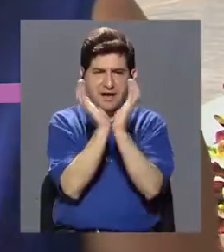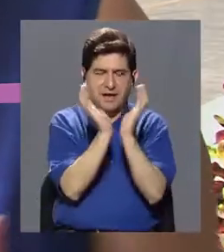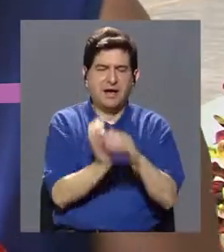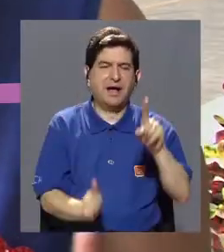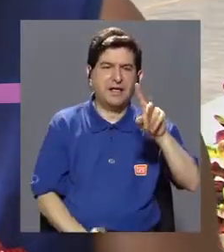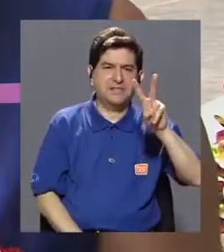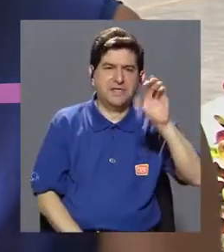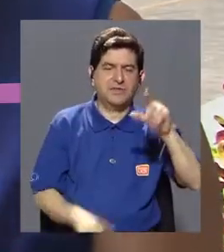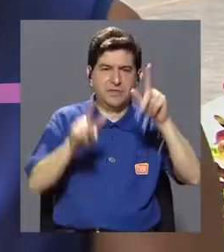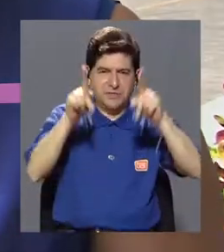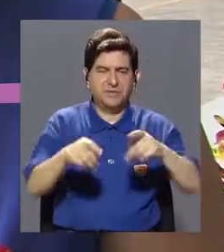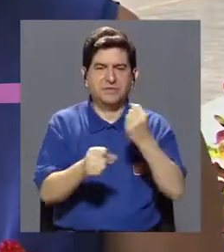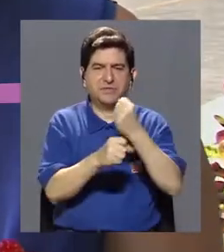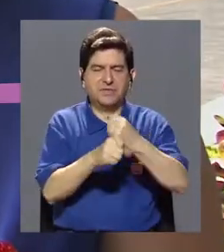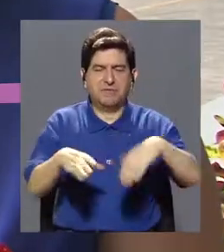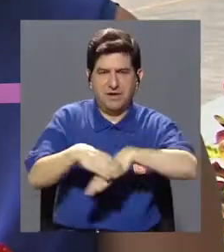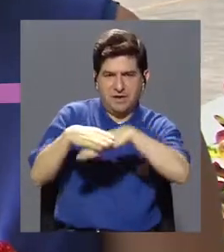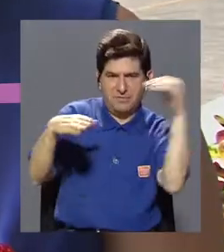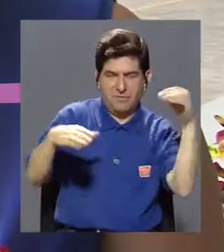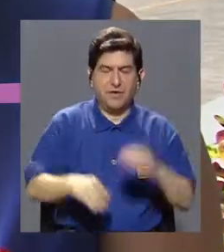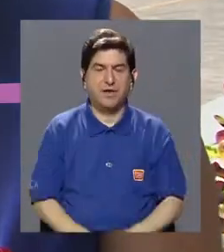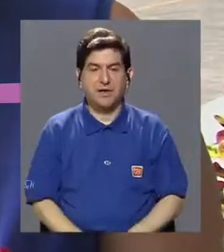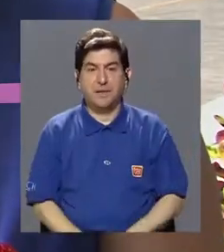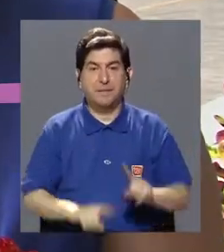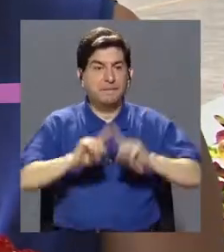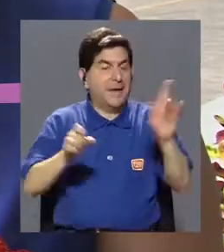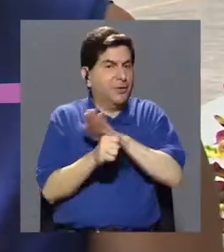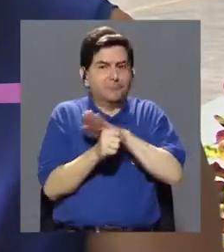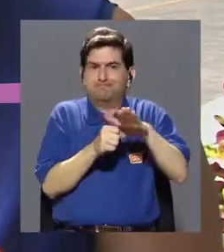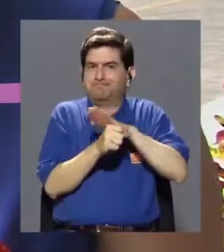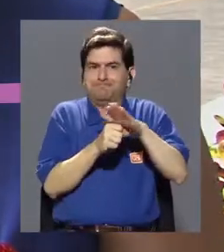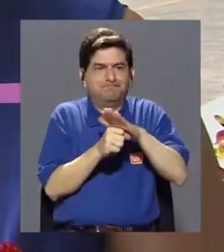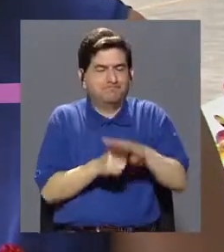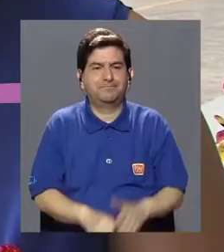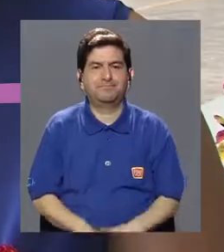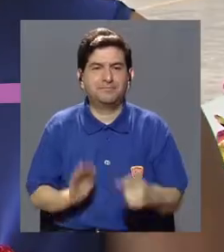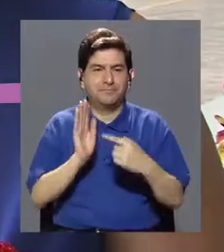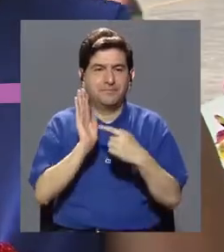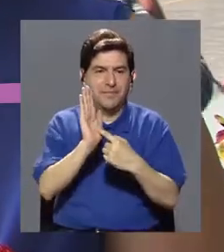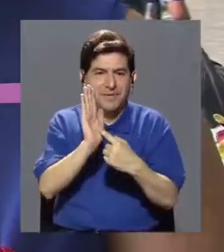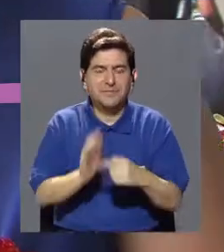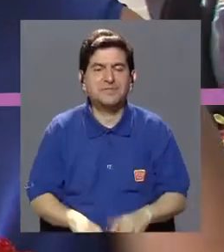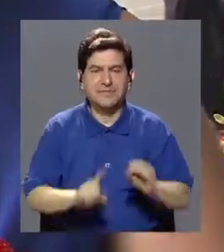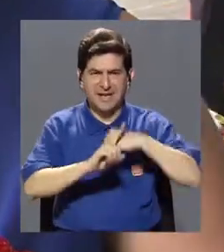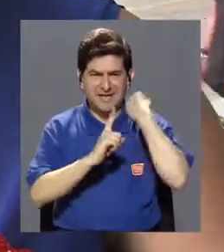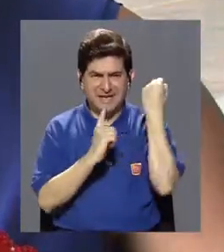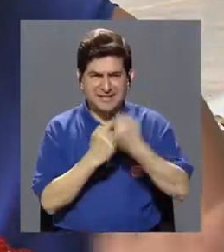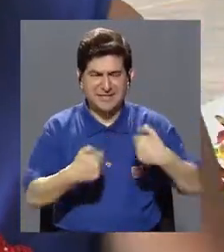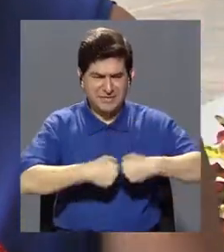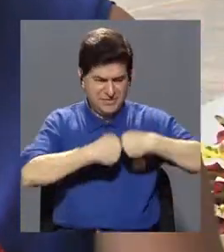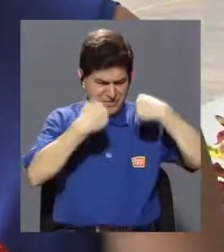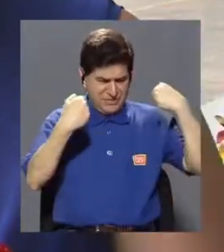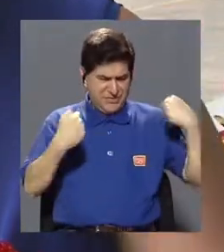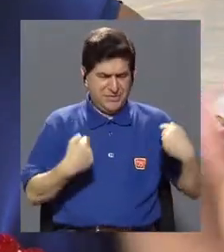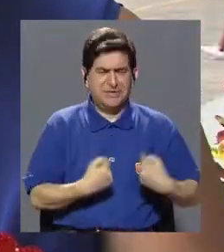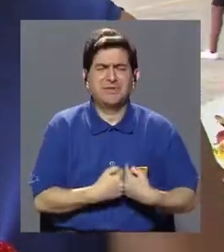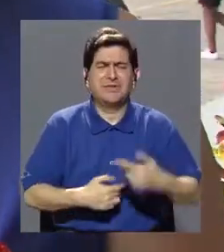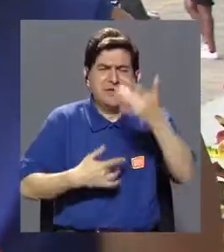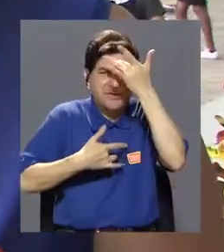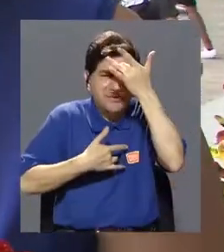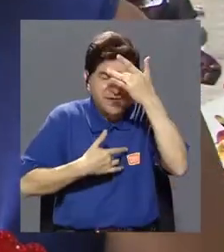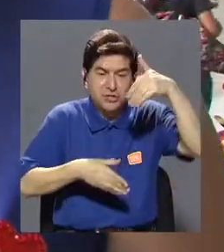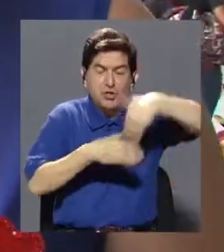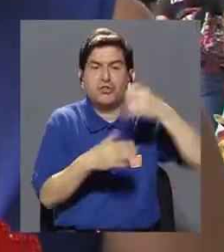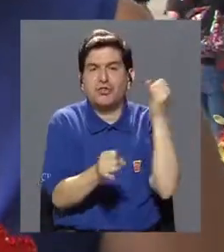y no da abasto para la presentación de la enfermedad cardiovascular en la institución y